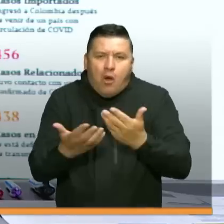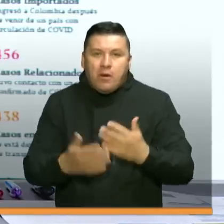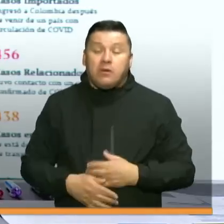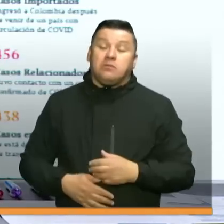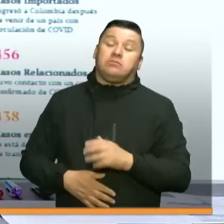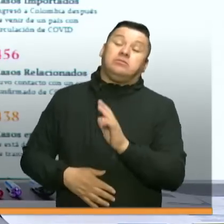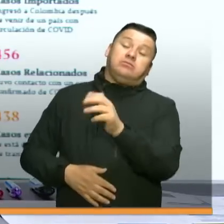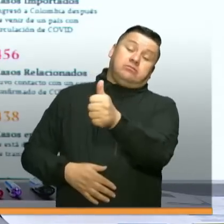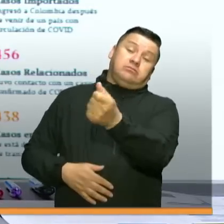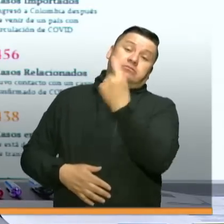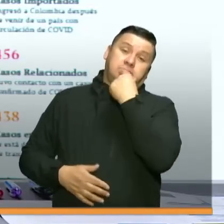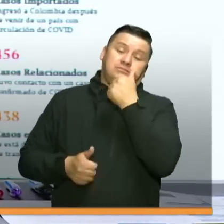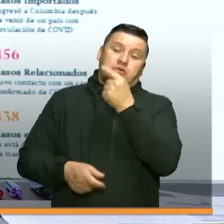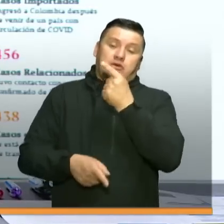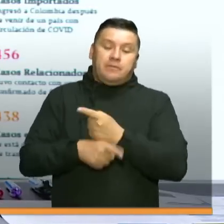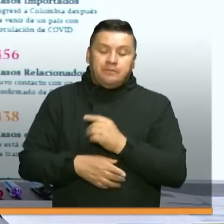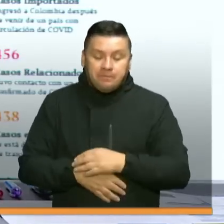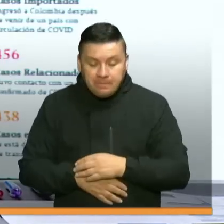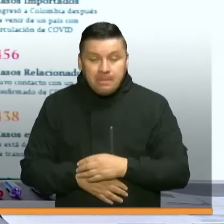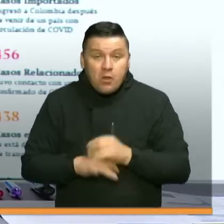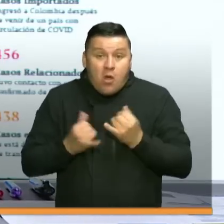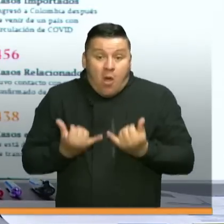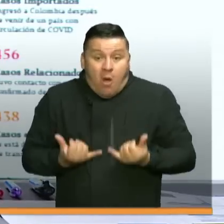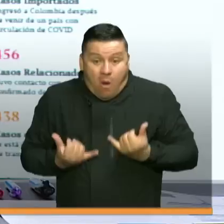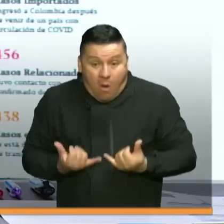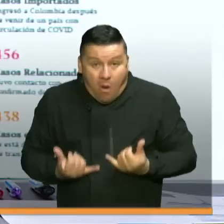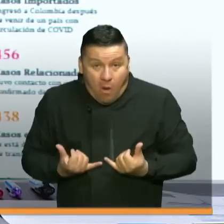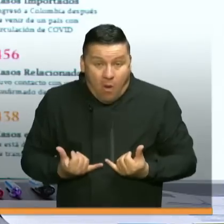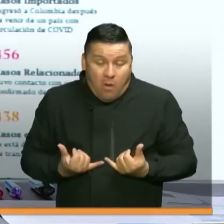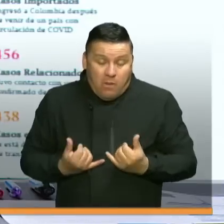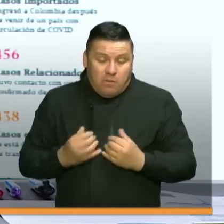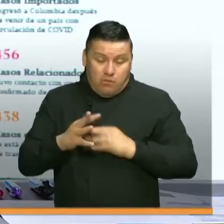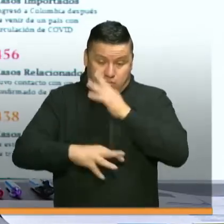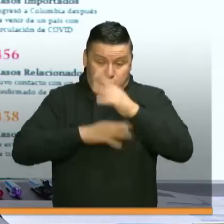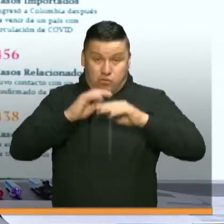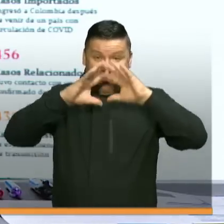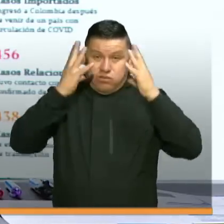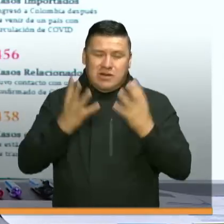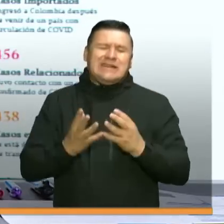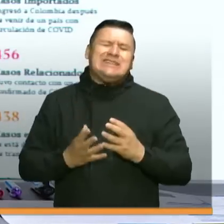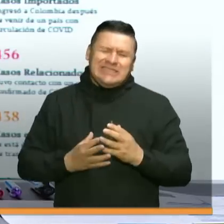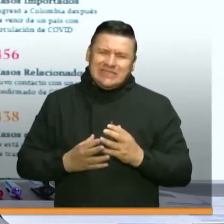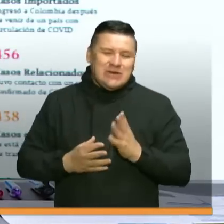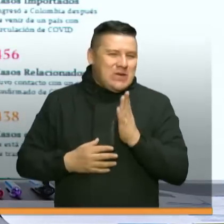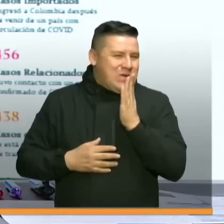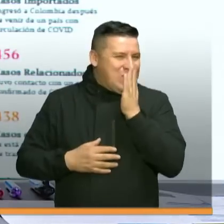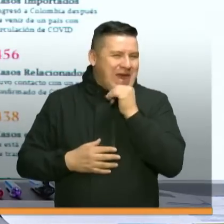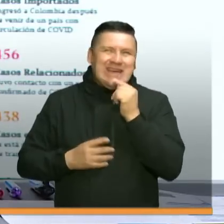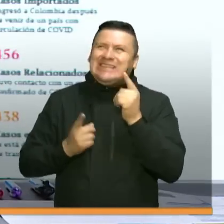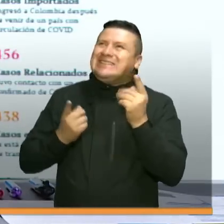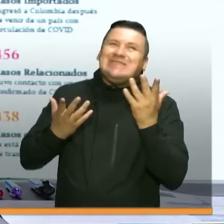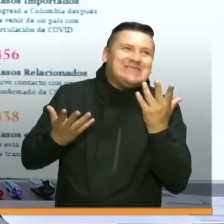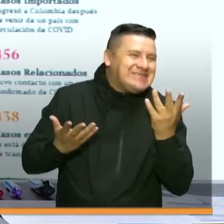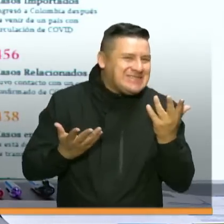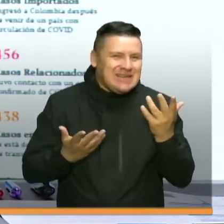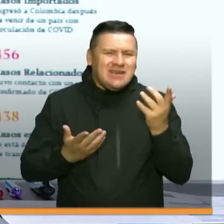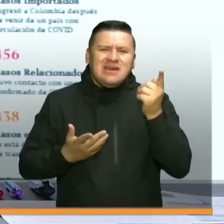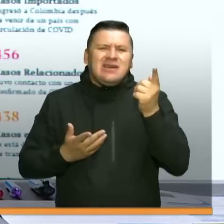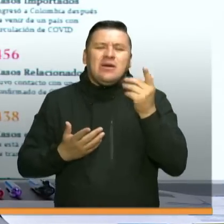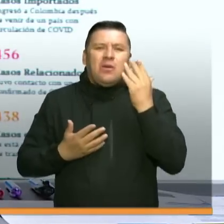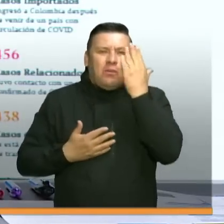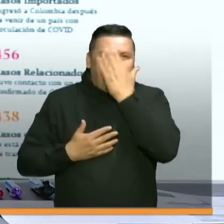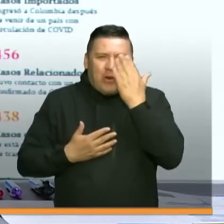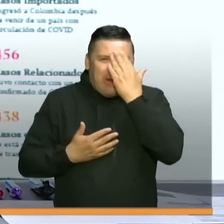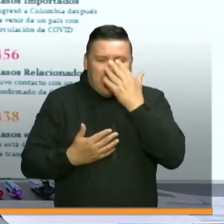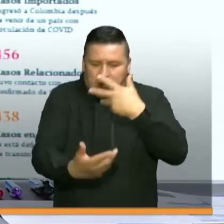muy pertinente porque hoy lo que tenemos a nivel mundial sin duda es una escasez. un lado, de lo que se llaman las